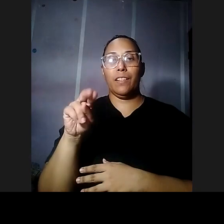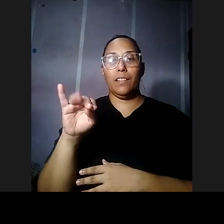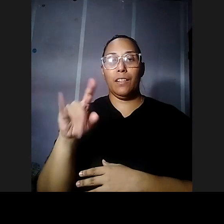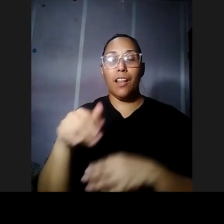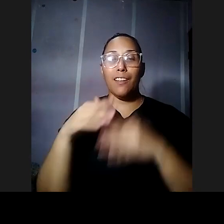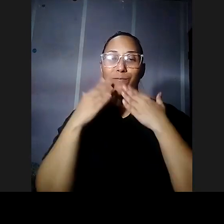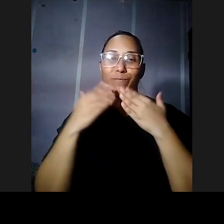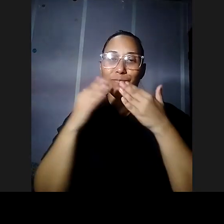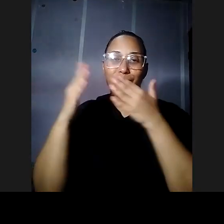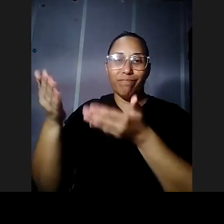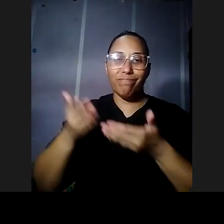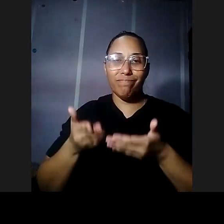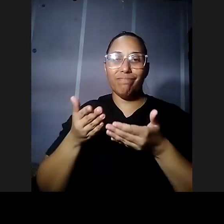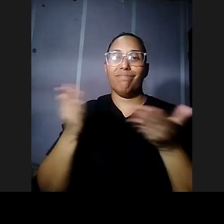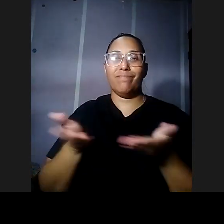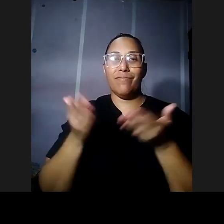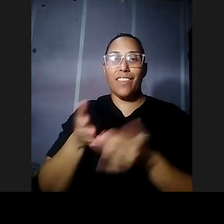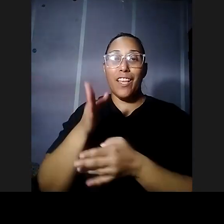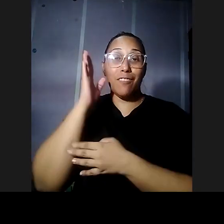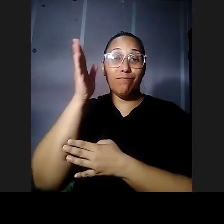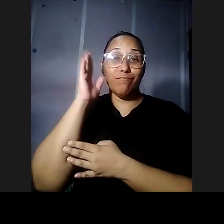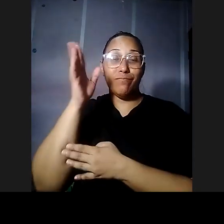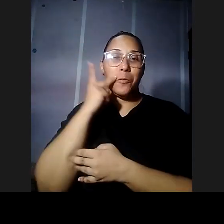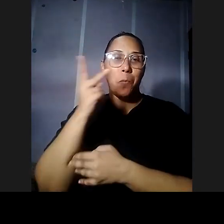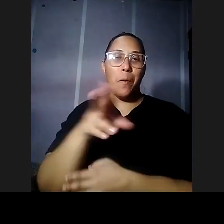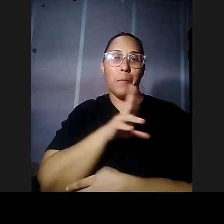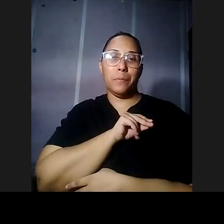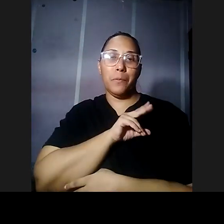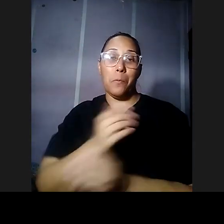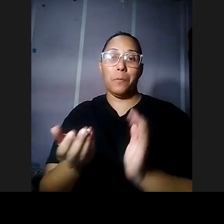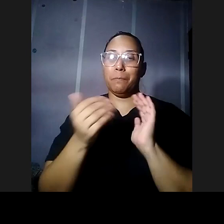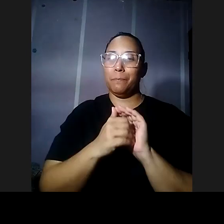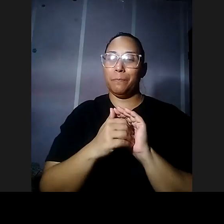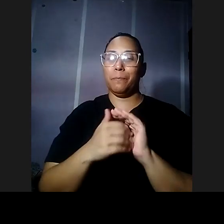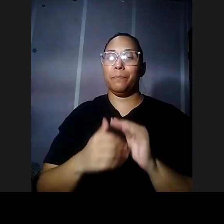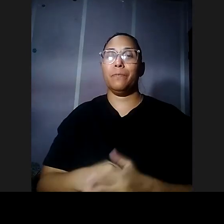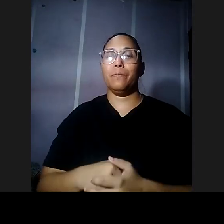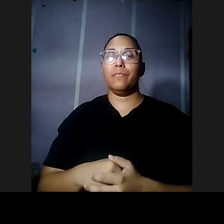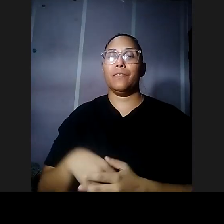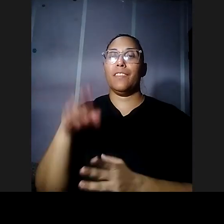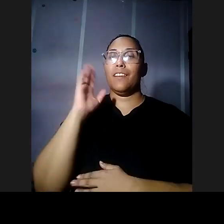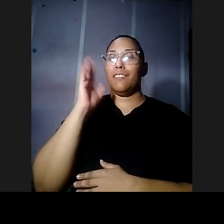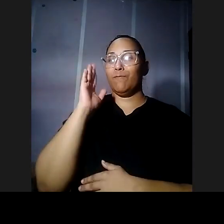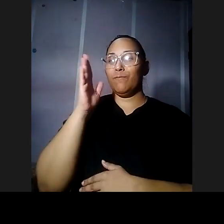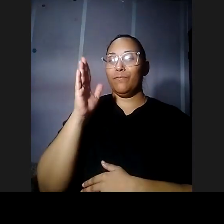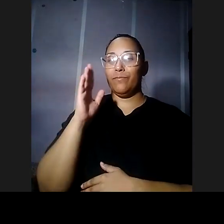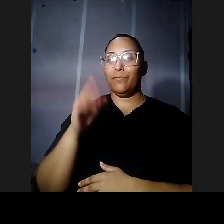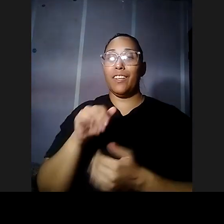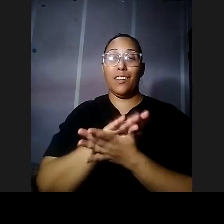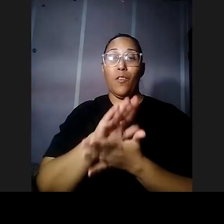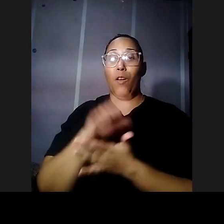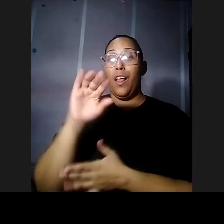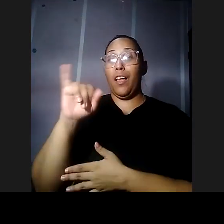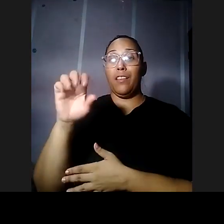ofrecido esta charla nos vemos en el mes de noviembre nuevamente con una charla de la escuela Jefferson en